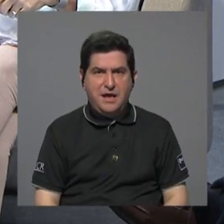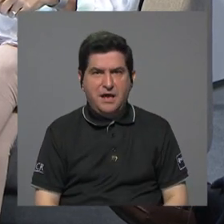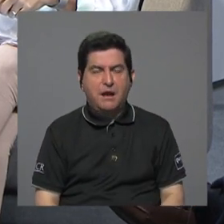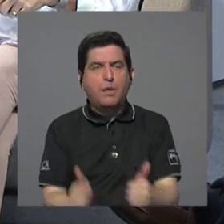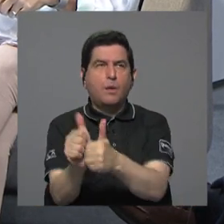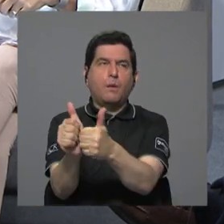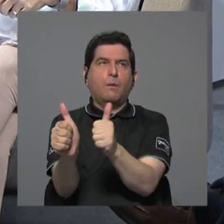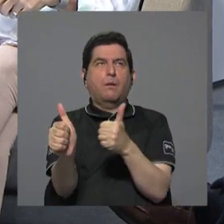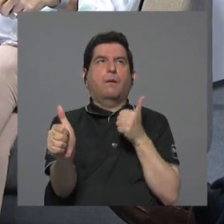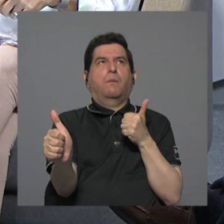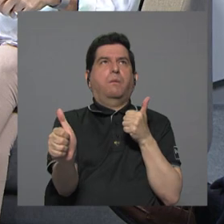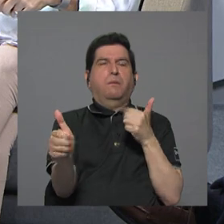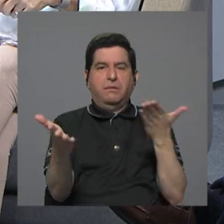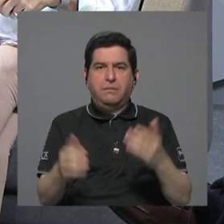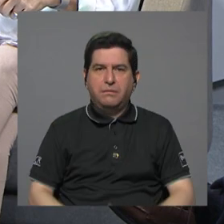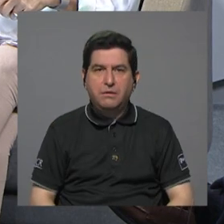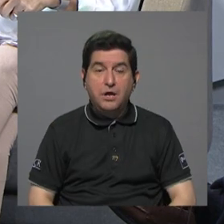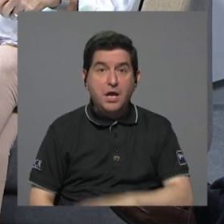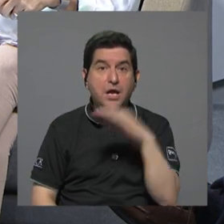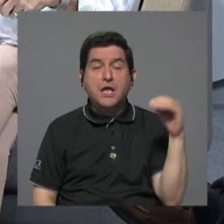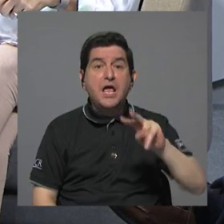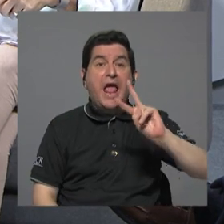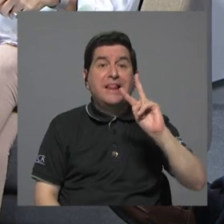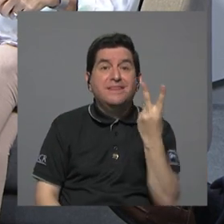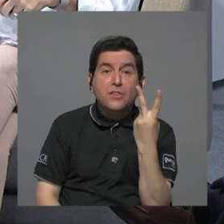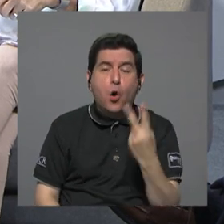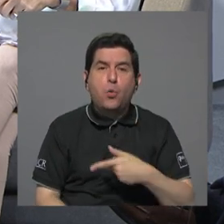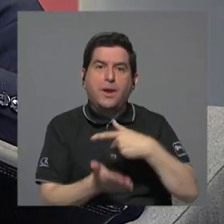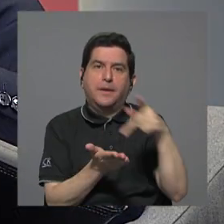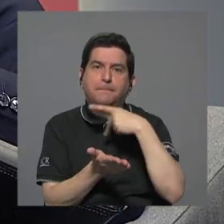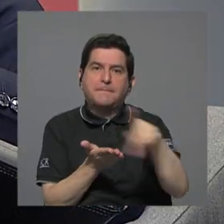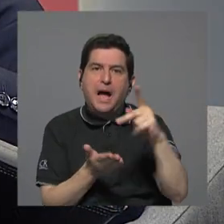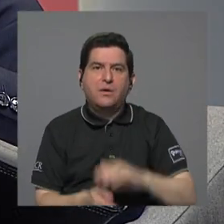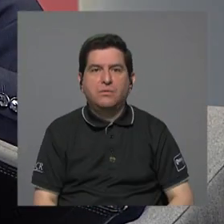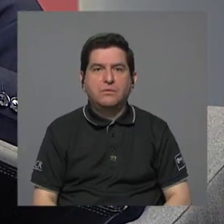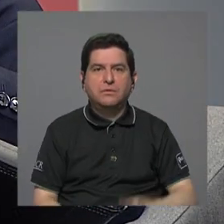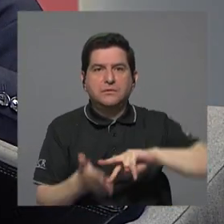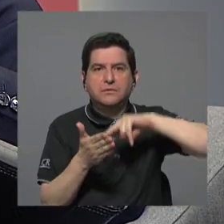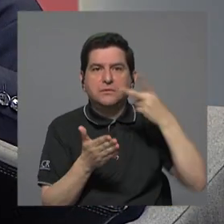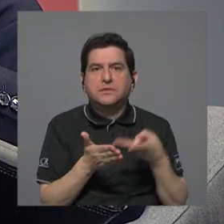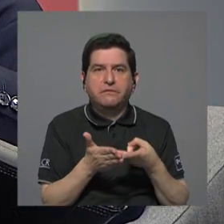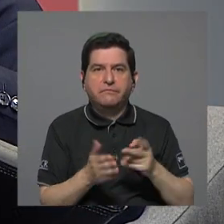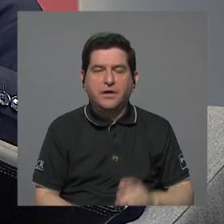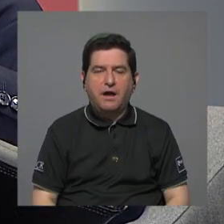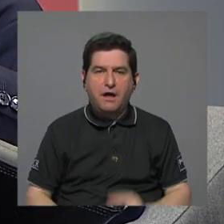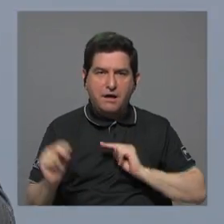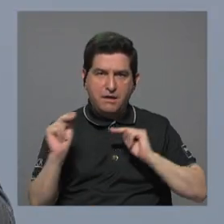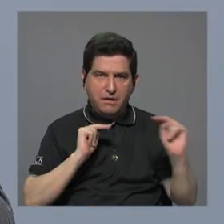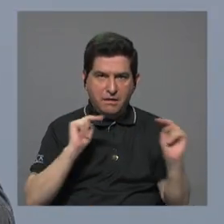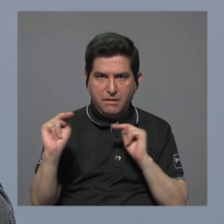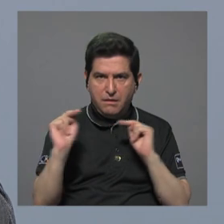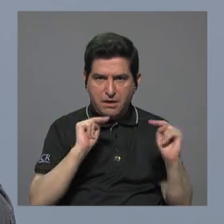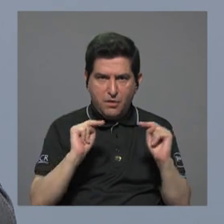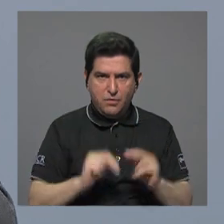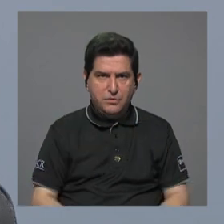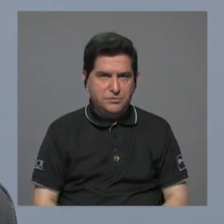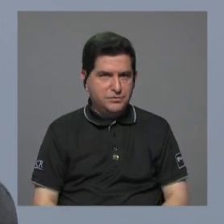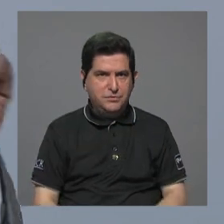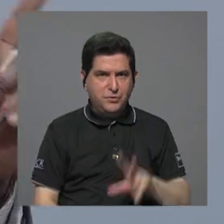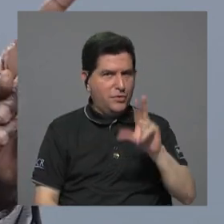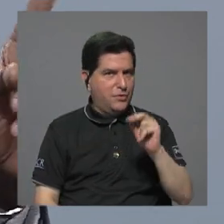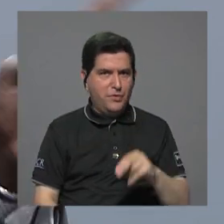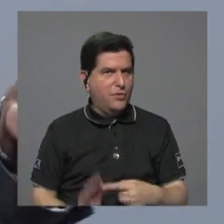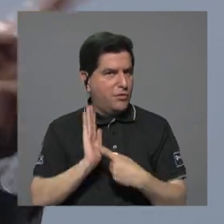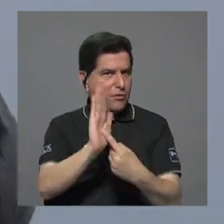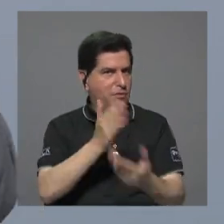atrasos y más del doble de los costos quiere decir que el negocio no era tal como nos